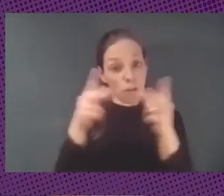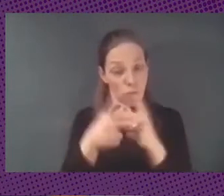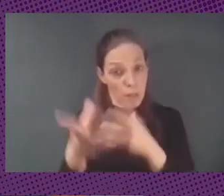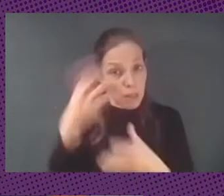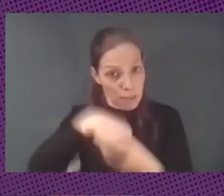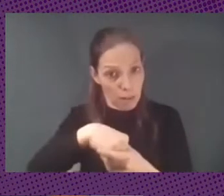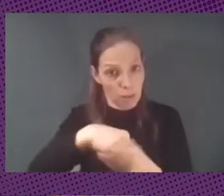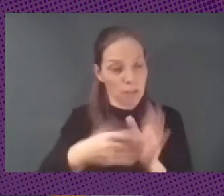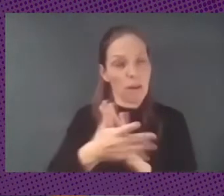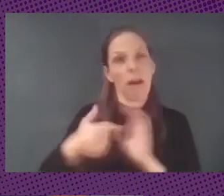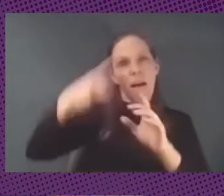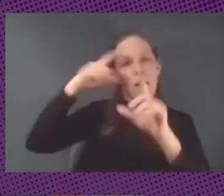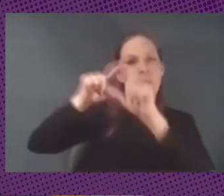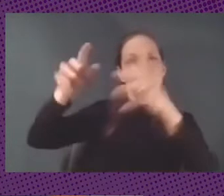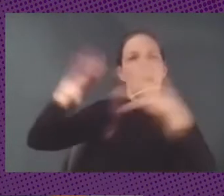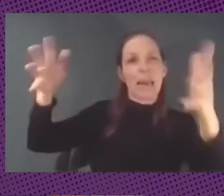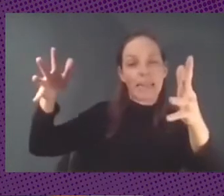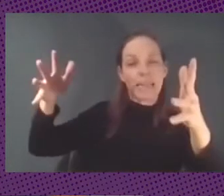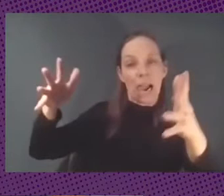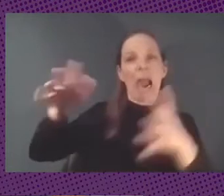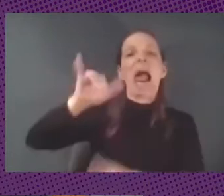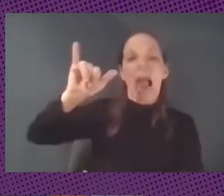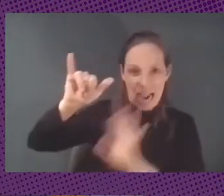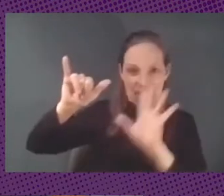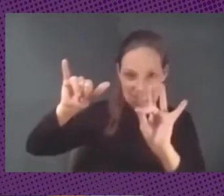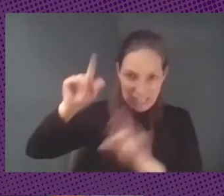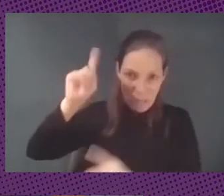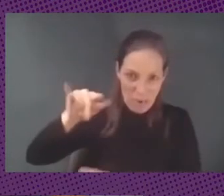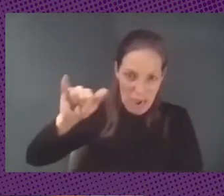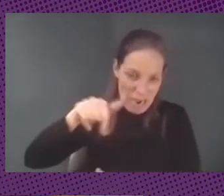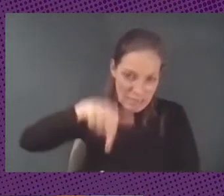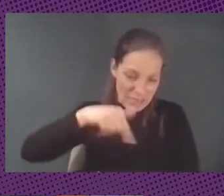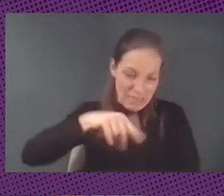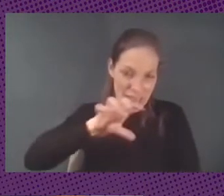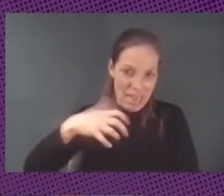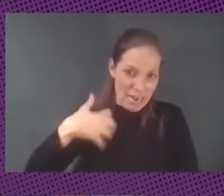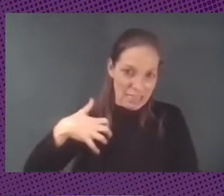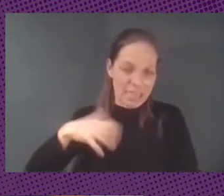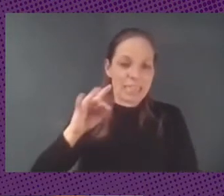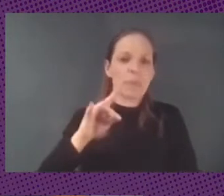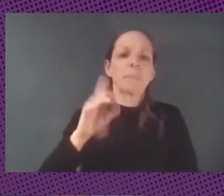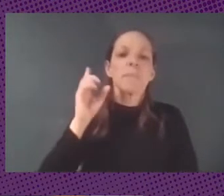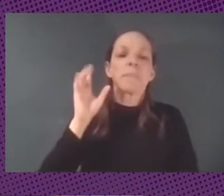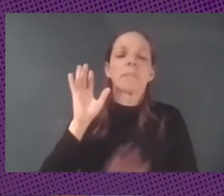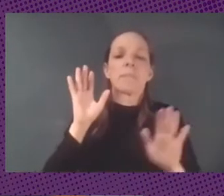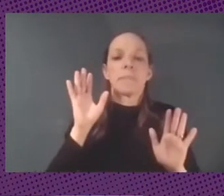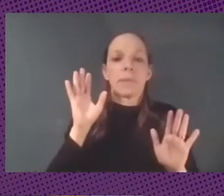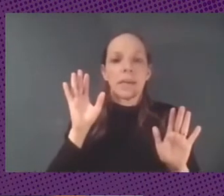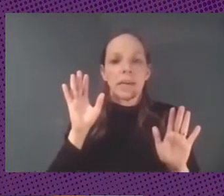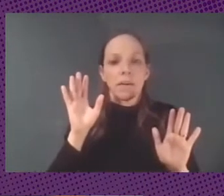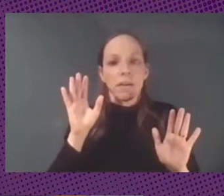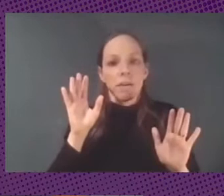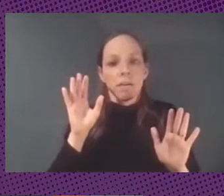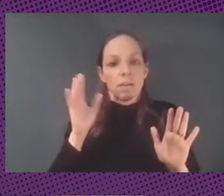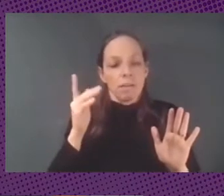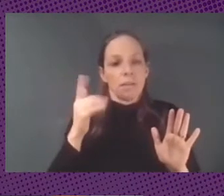multinacionales no quiero decir que no estén están acá en Argentina pero bueno el formato con el